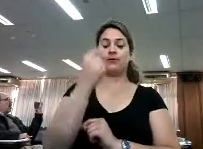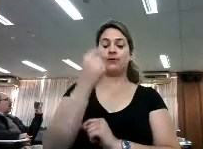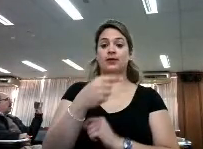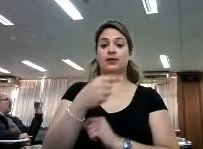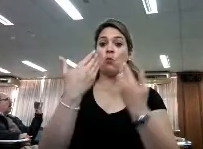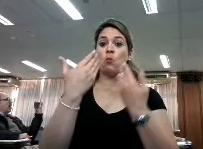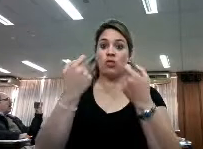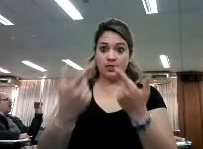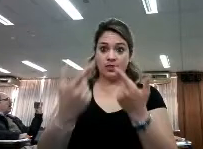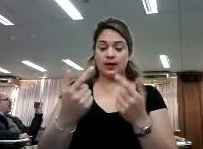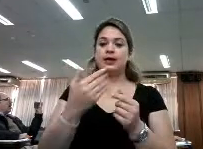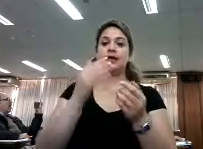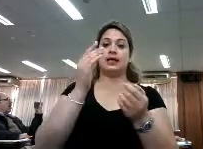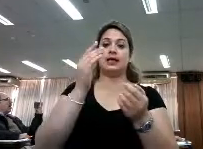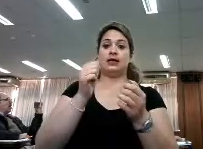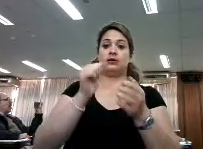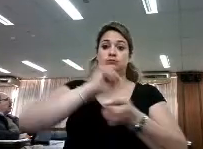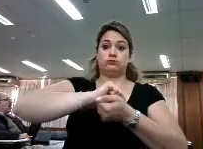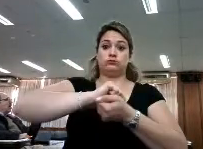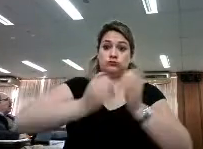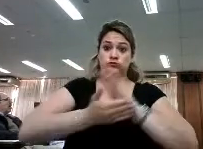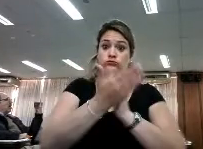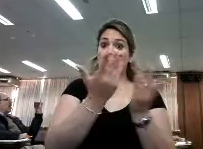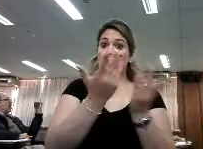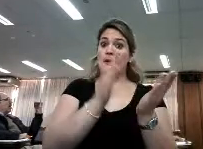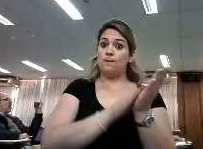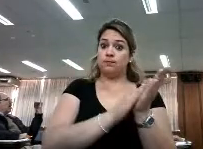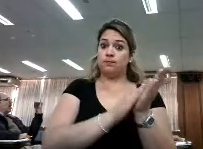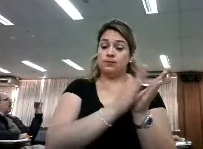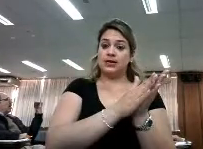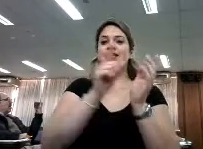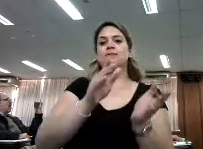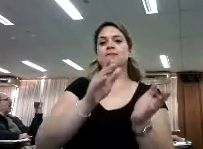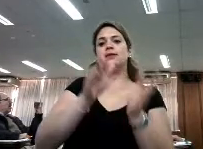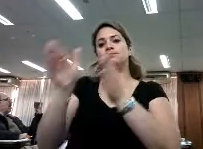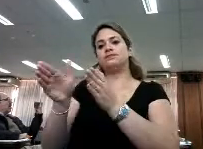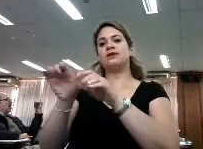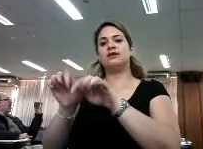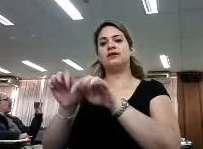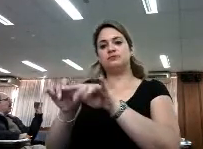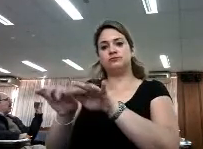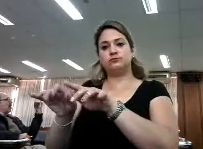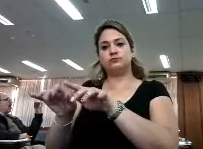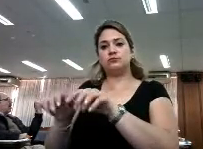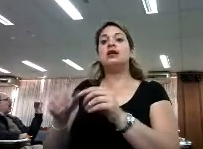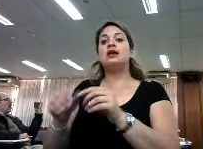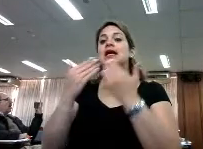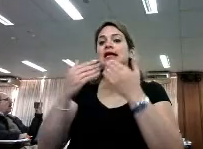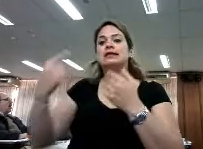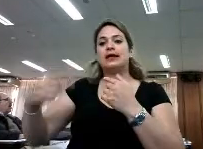el libro papel y un formato digital con la descarga de QR.